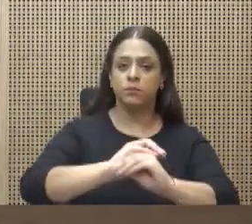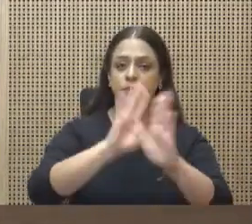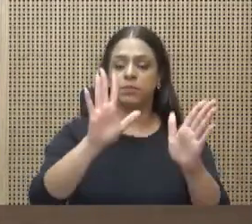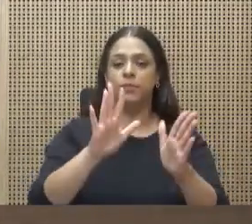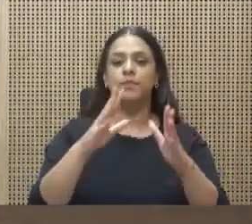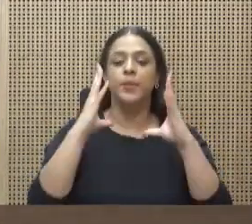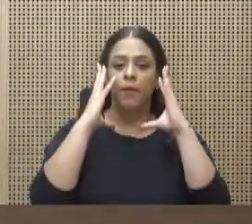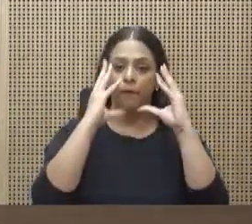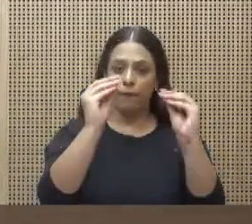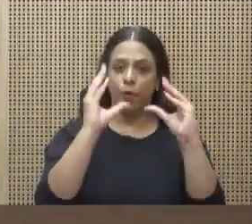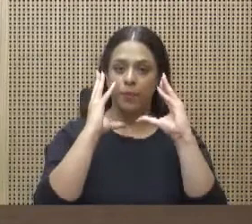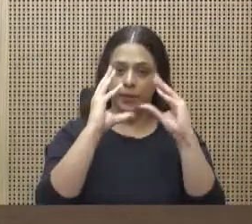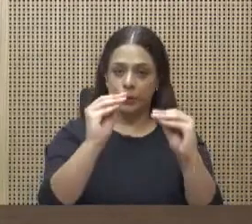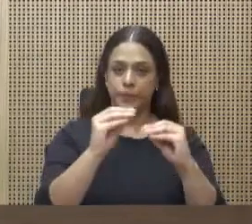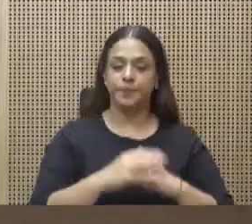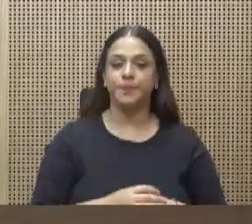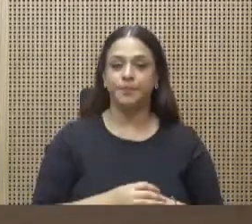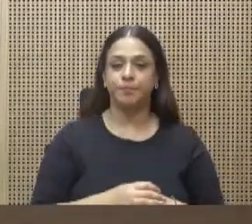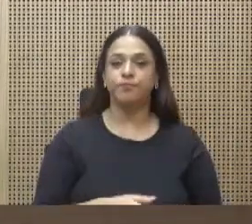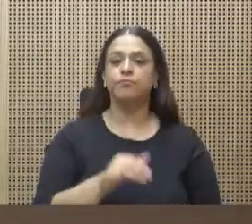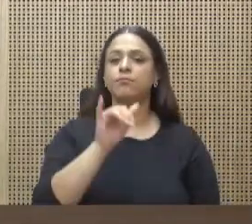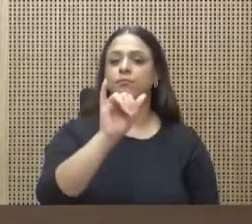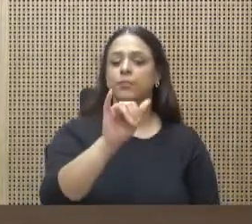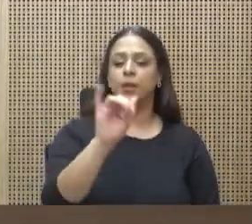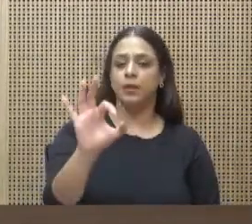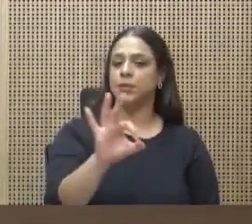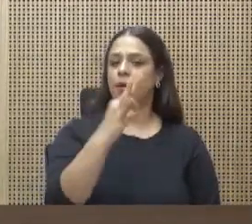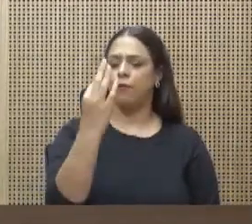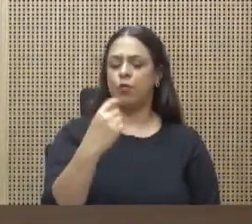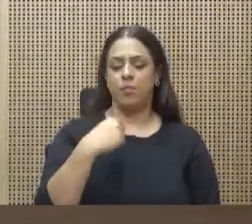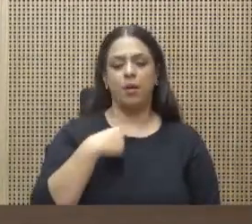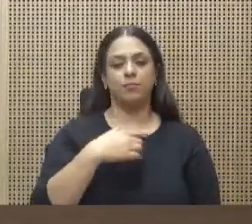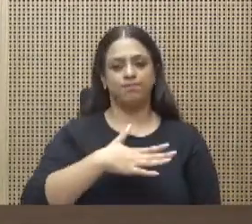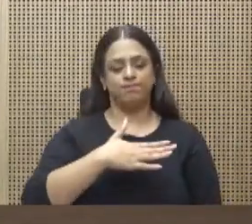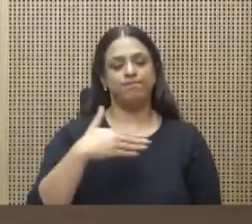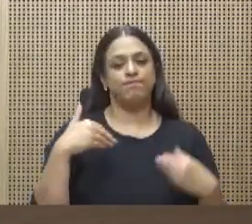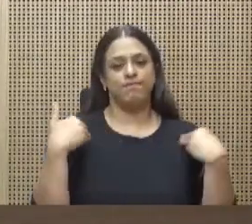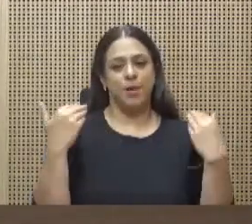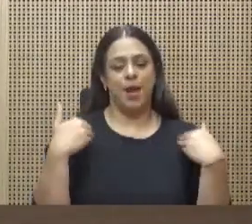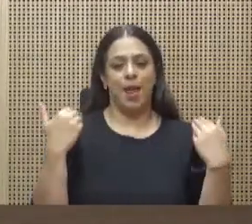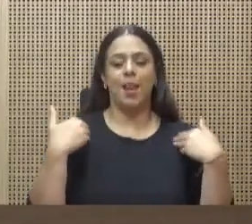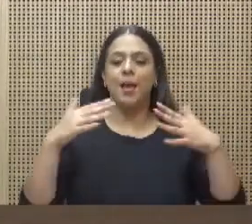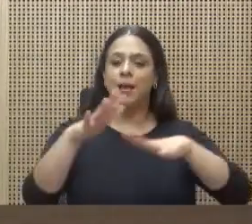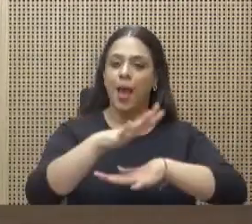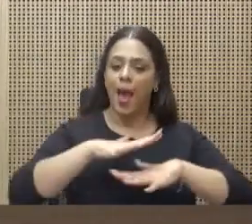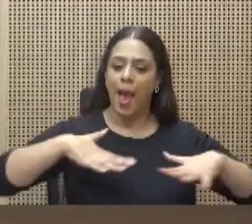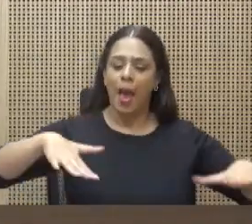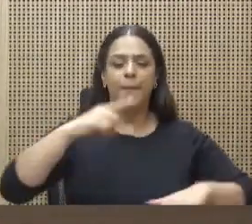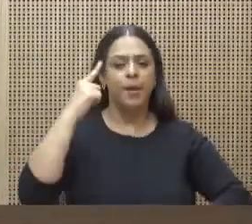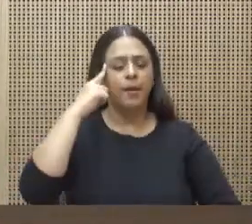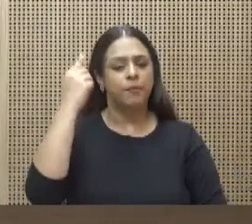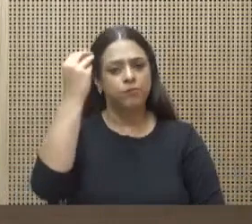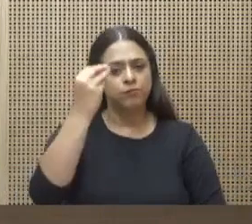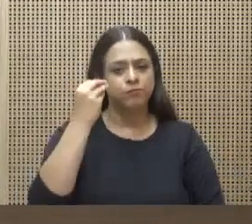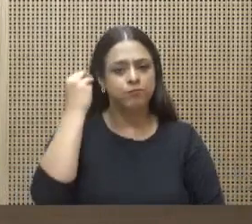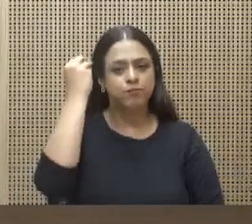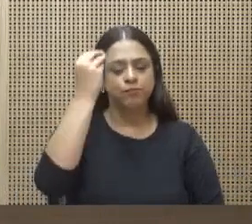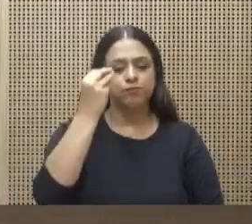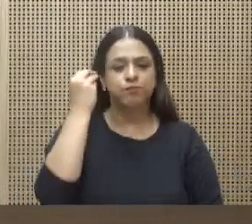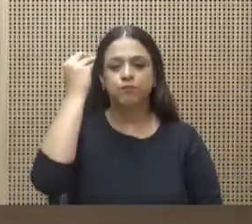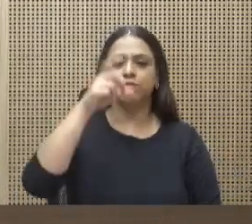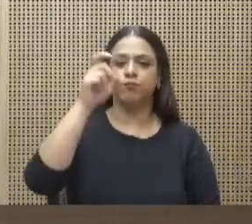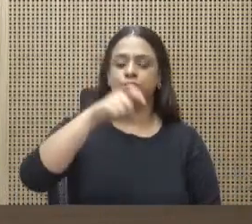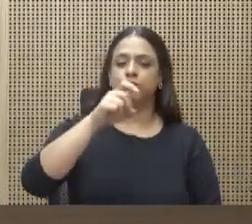En ese sentido, me alegra profundamente el ambiente de reflexión y consenso que se respira en este nuevo grupo de